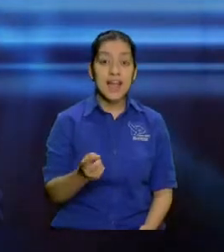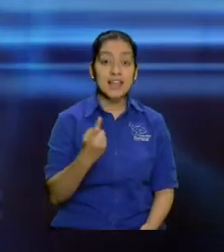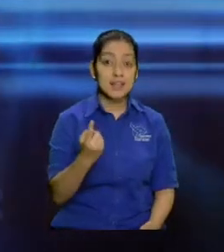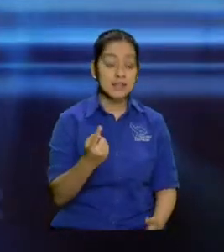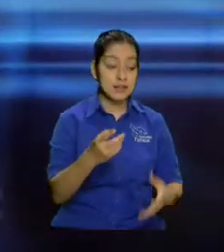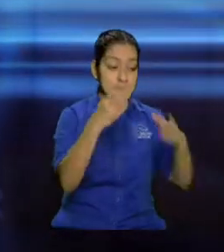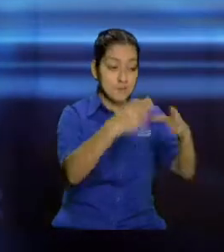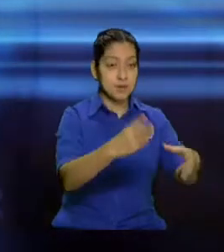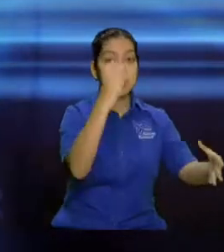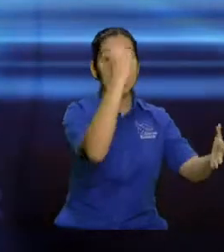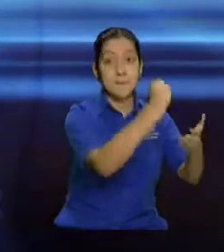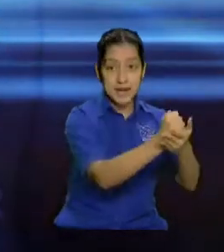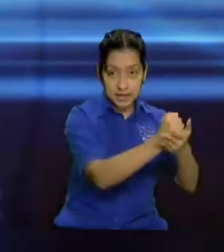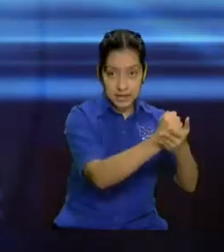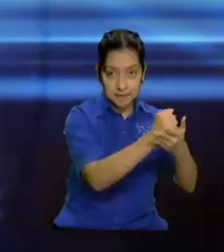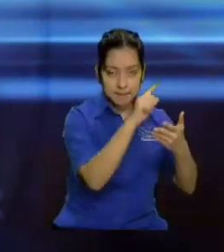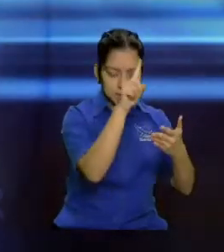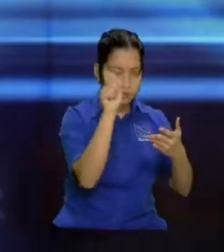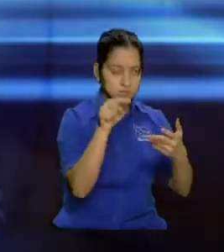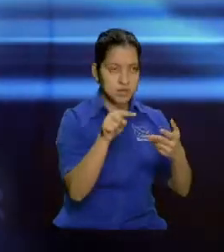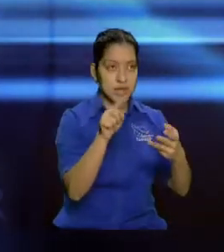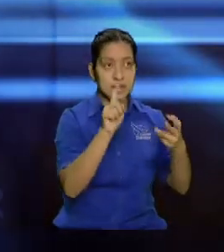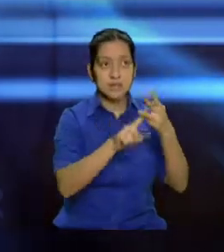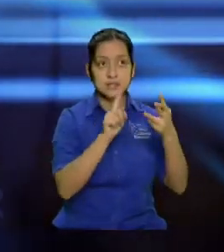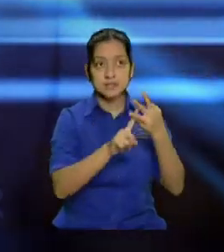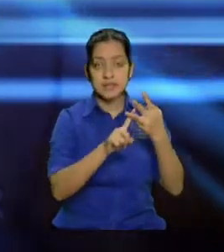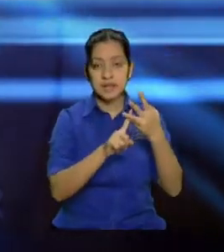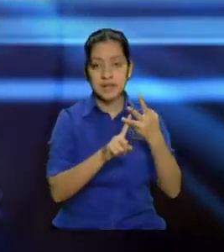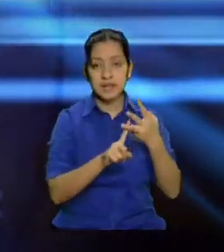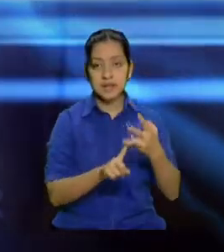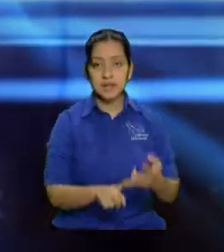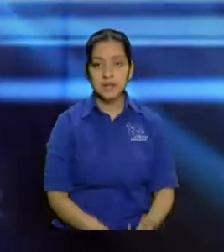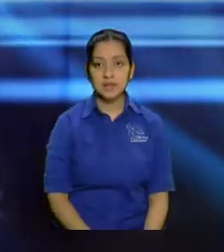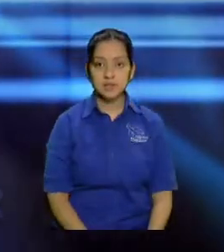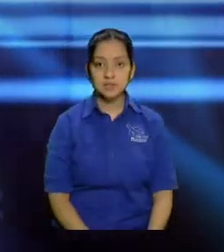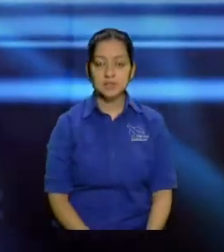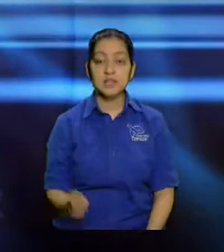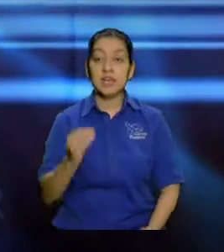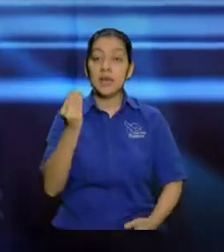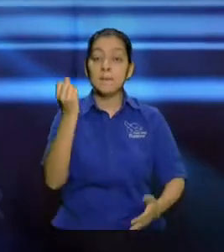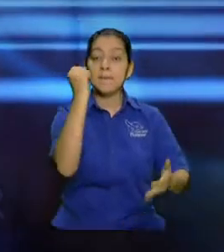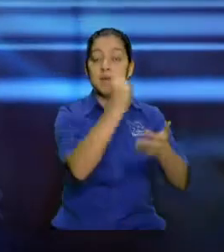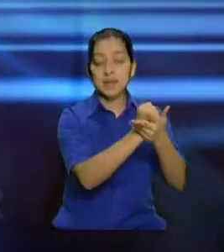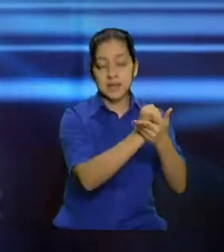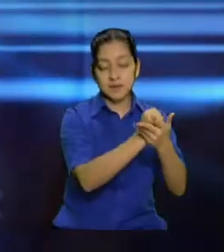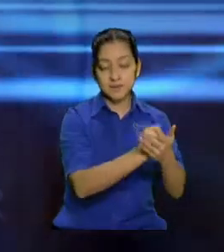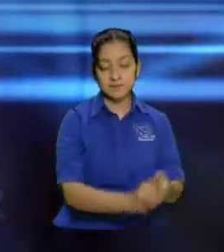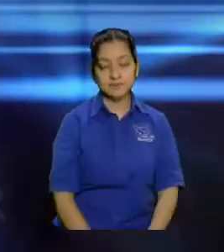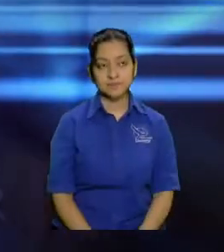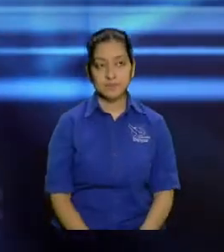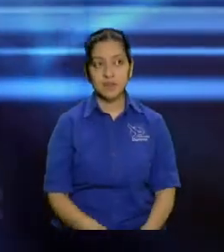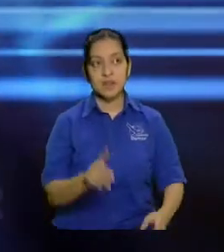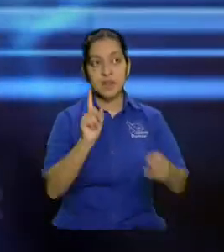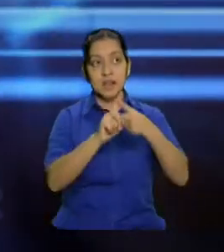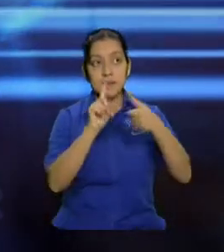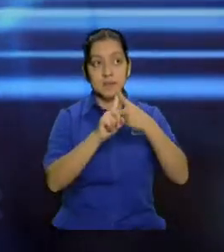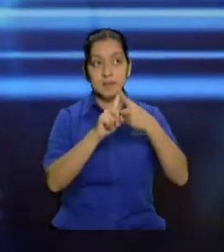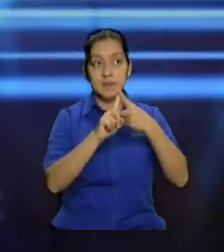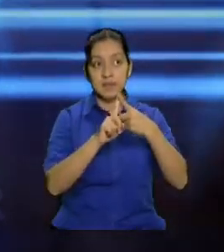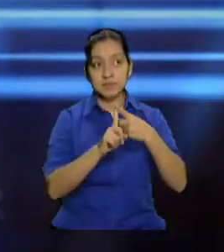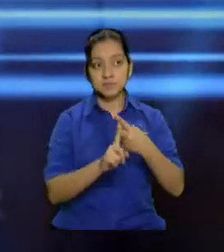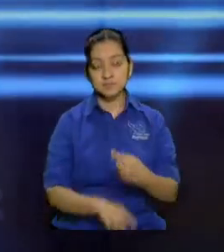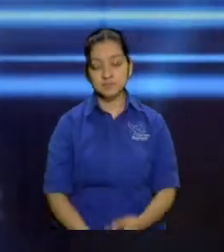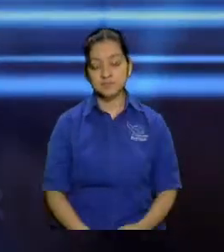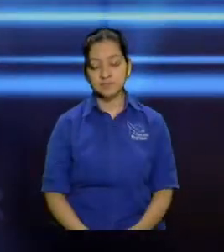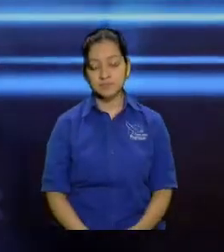marcar? ¿Quién marca positivo y negativo? Marca, según Ezequiel capítulo